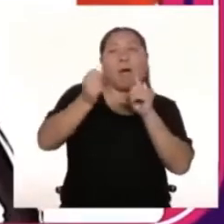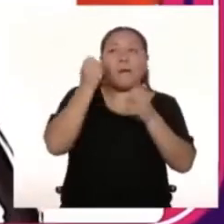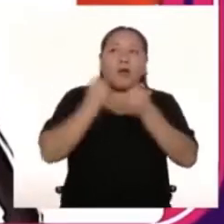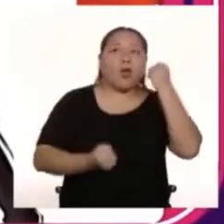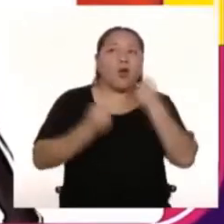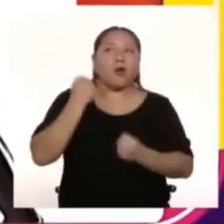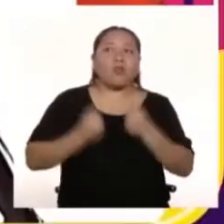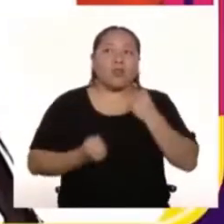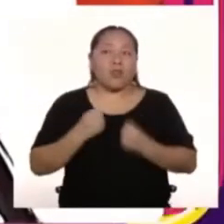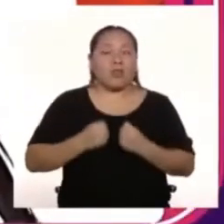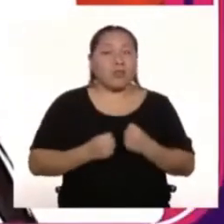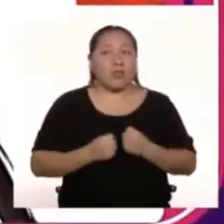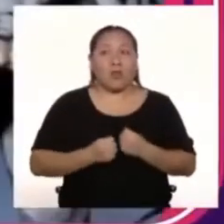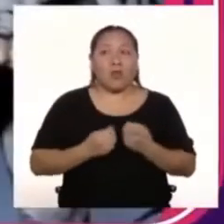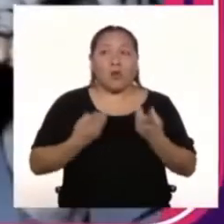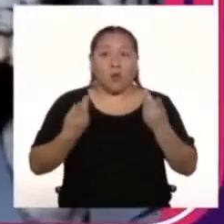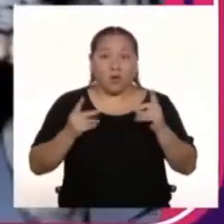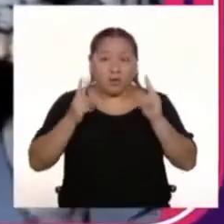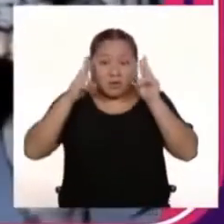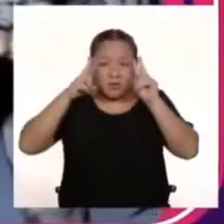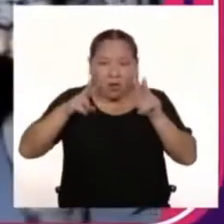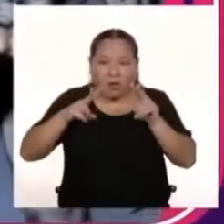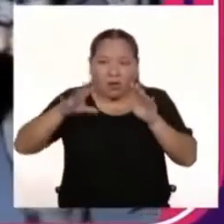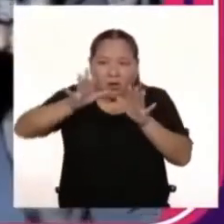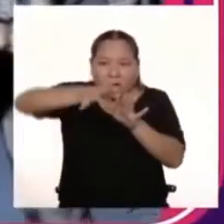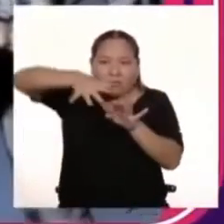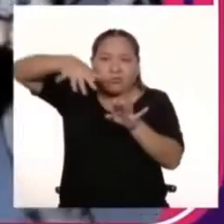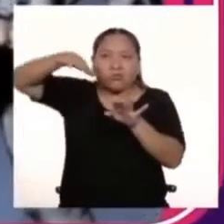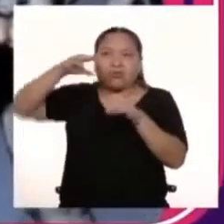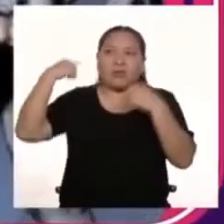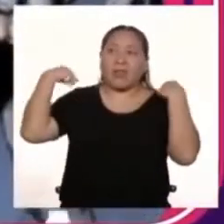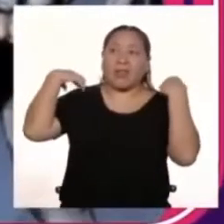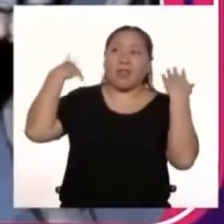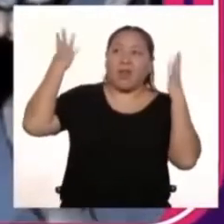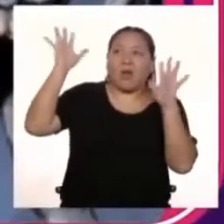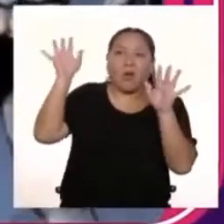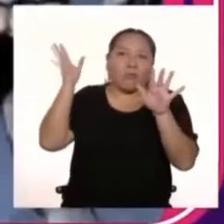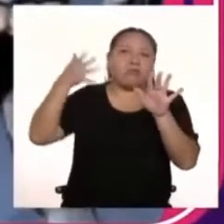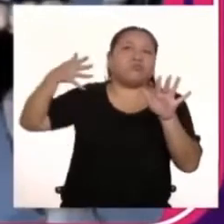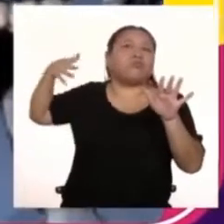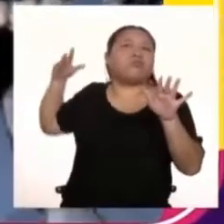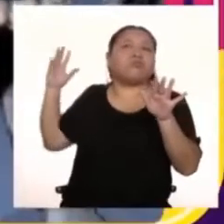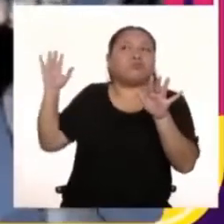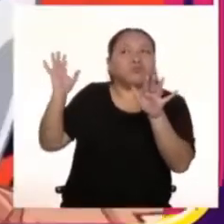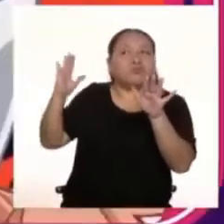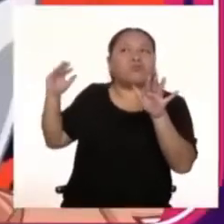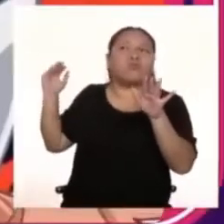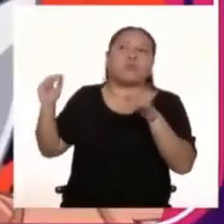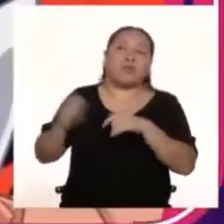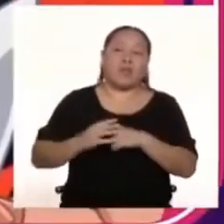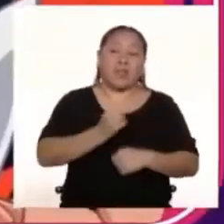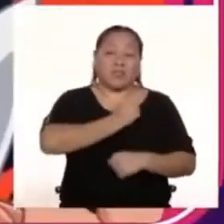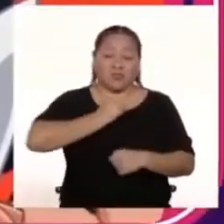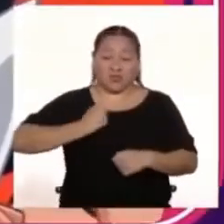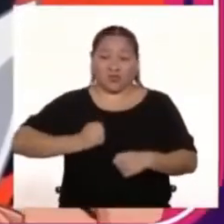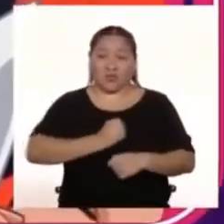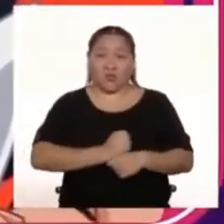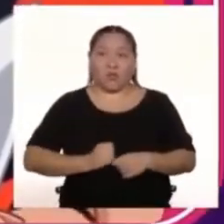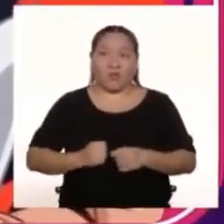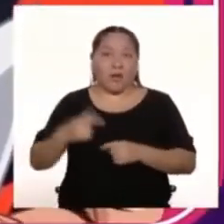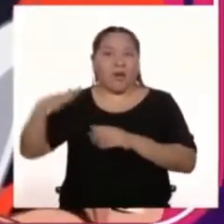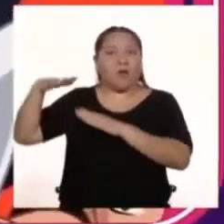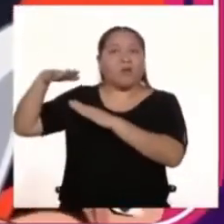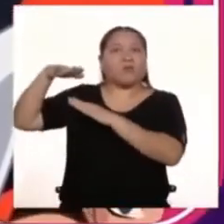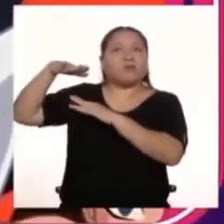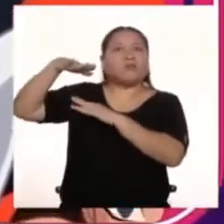La sensación De movimiento Al leer Es lo que llama La atención Al lector Entonces Lo que pasaba Con Superman Es que Superman